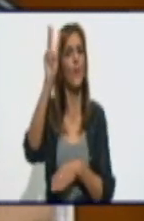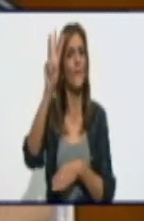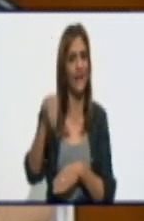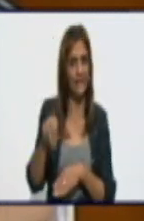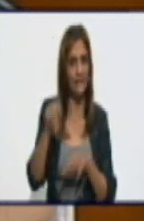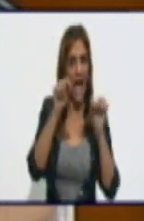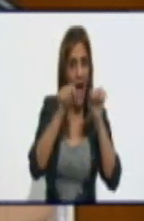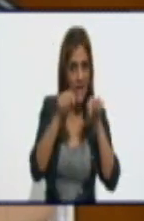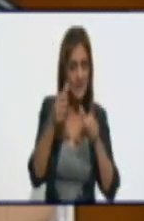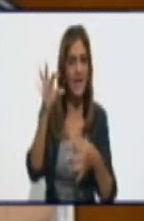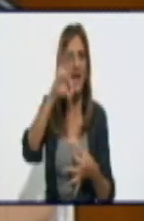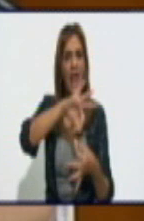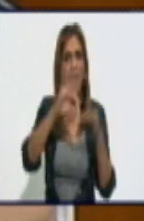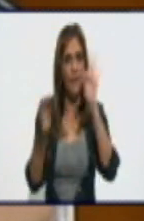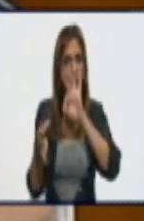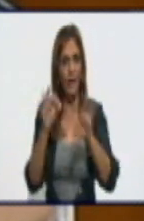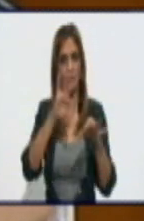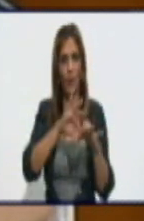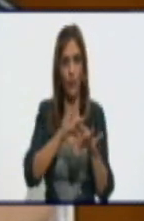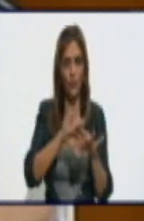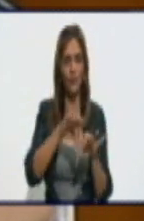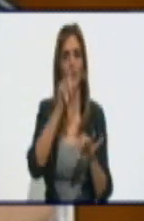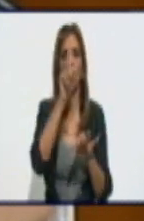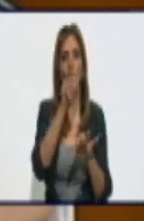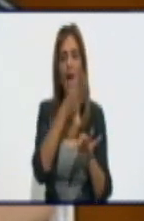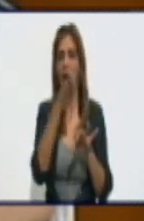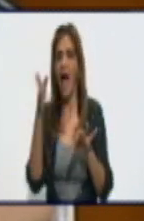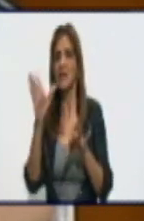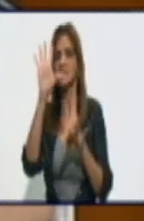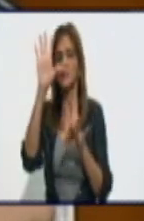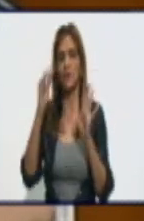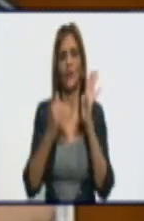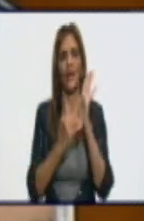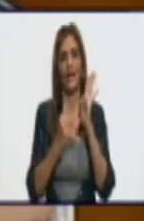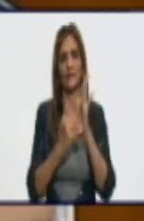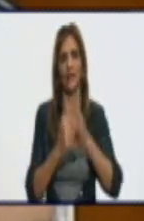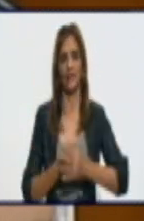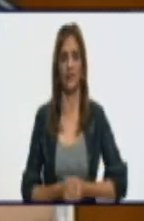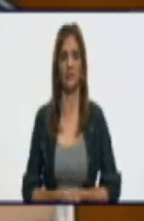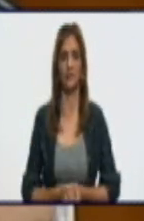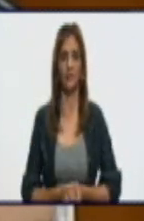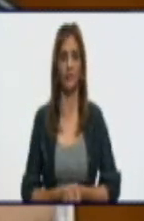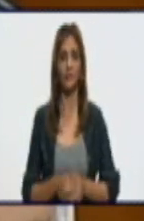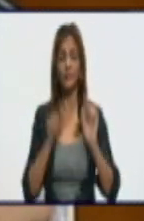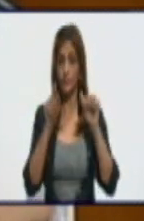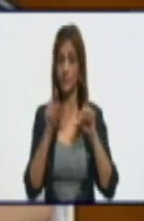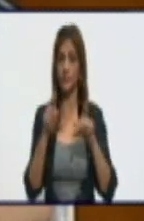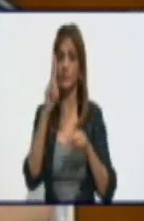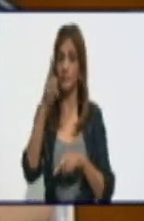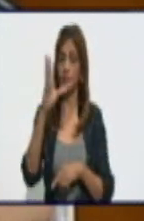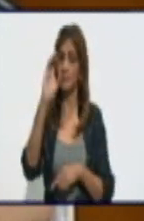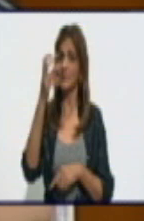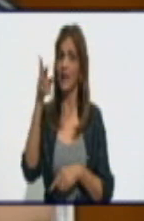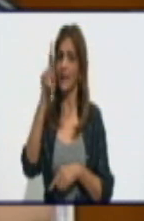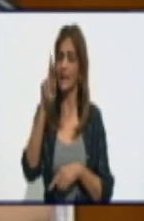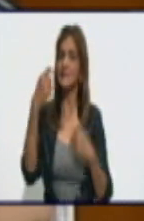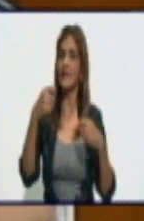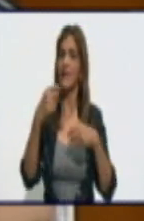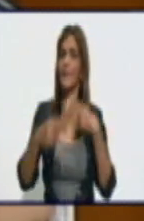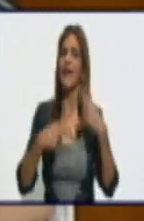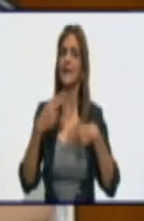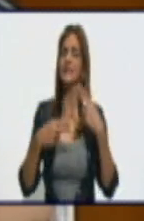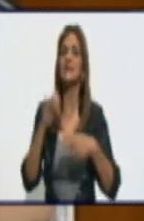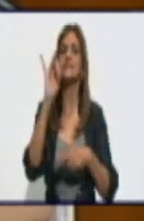de la tarde, de lunes a sábado, de una a cinco. Este PCR se debe realizar 72 horas